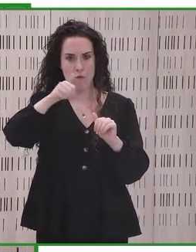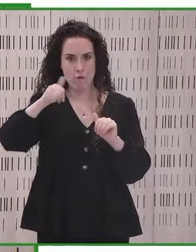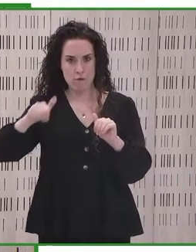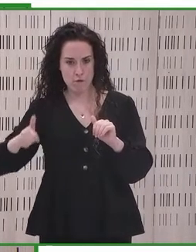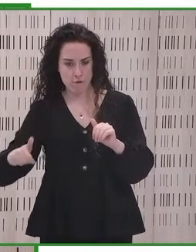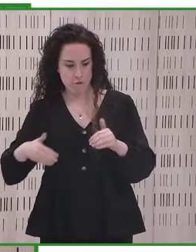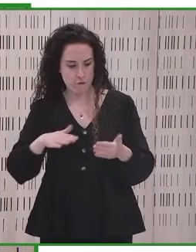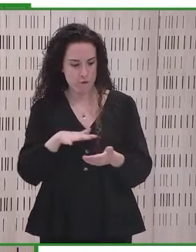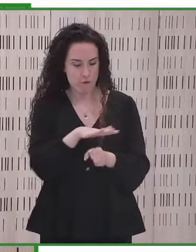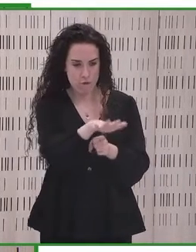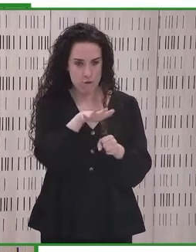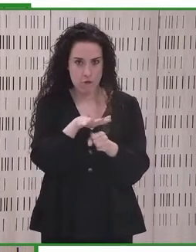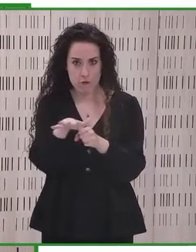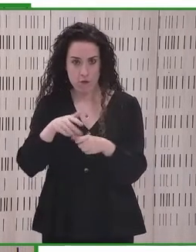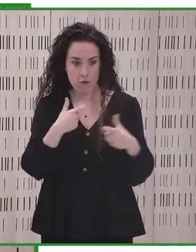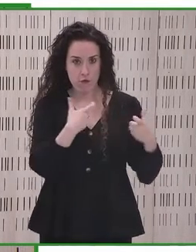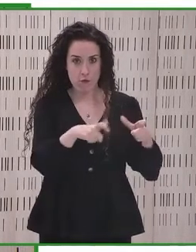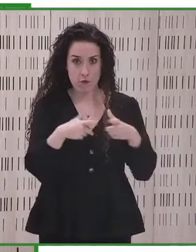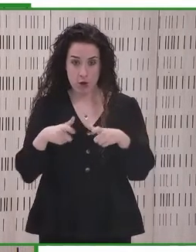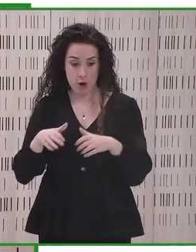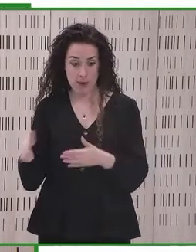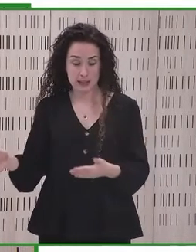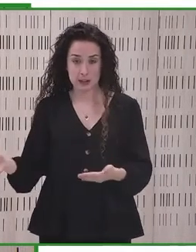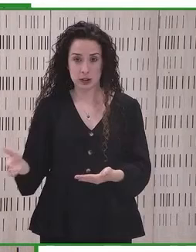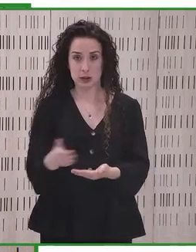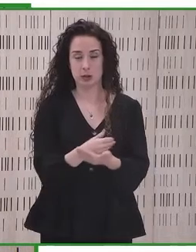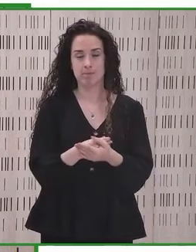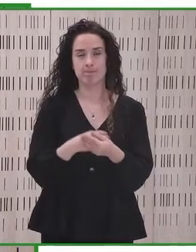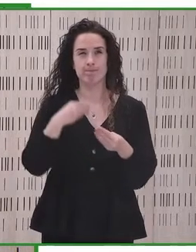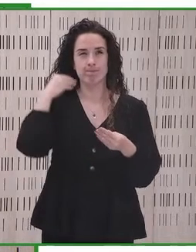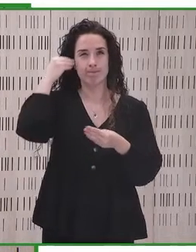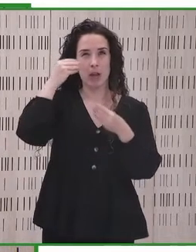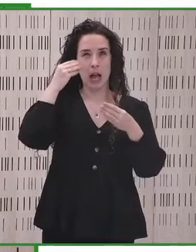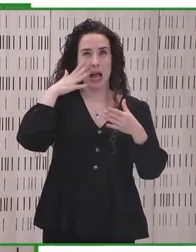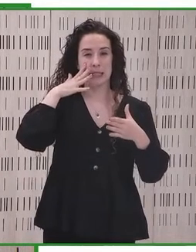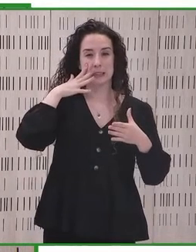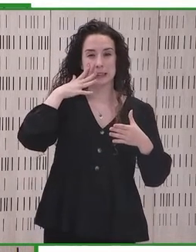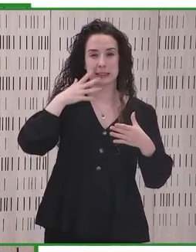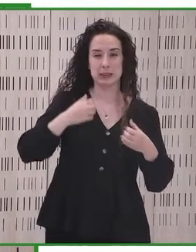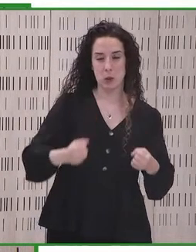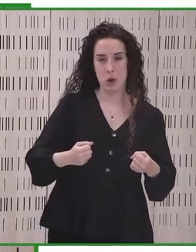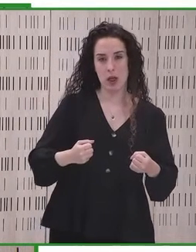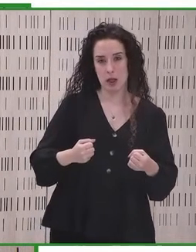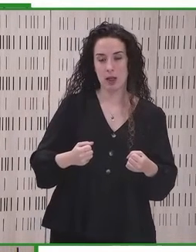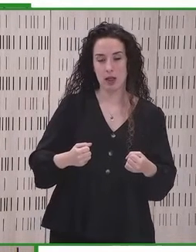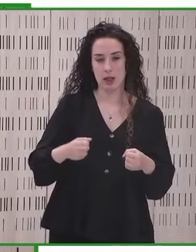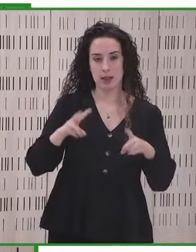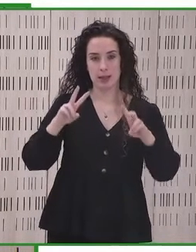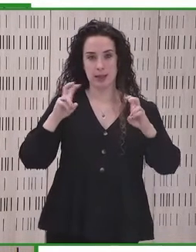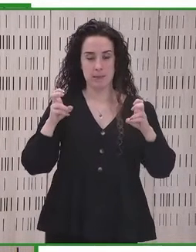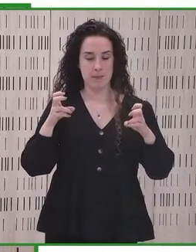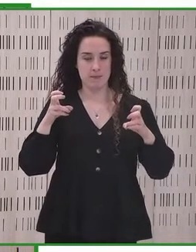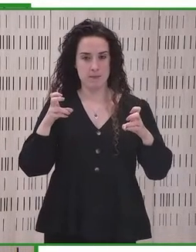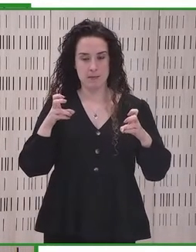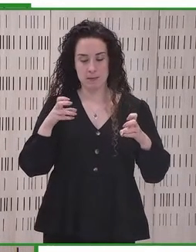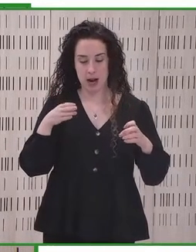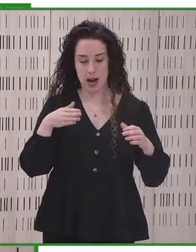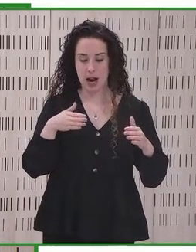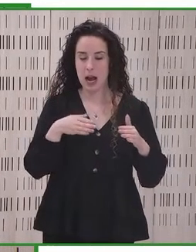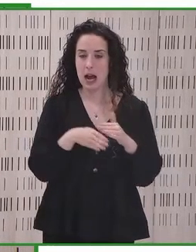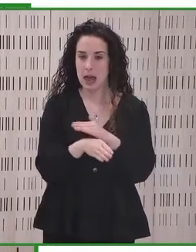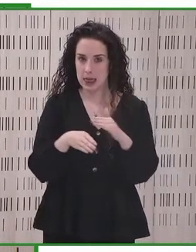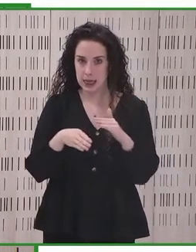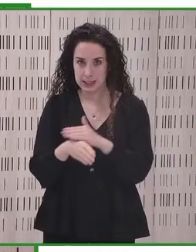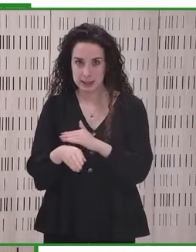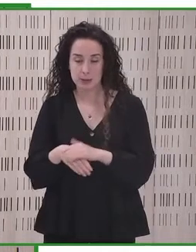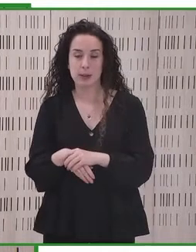yo les decía, pensemos en la seguridad cuando hablemos de la accesibilidad. Yo pienso, por ejemplo,